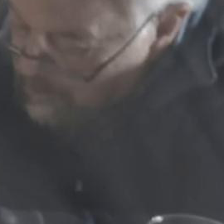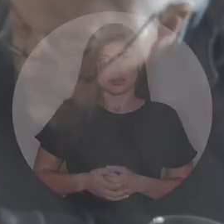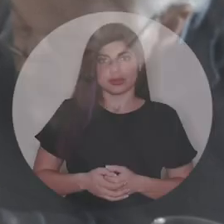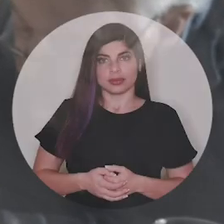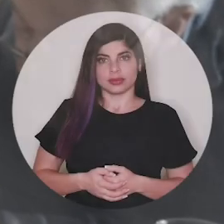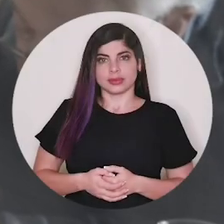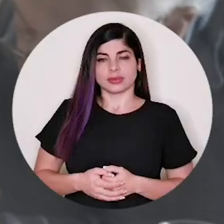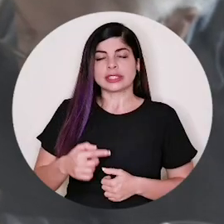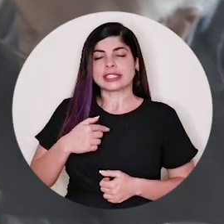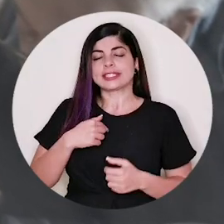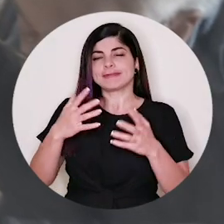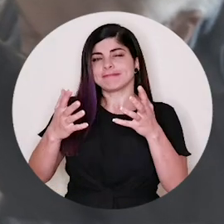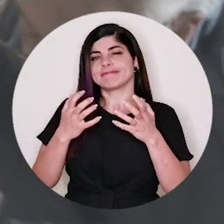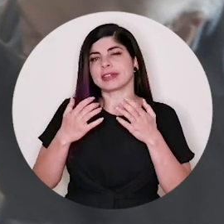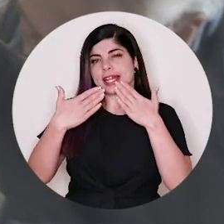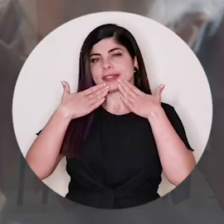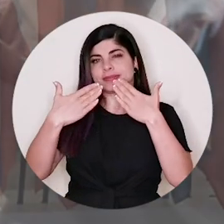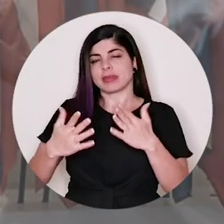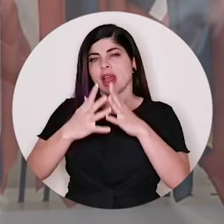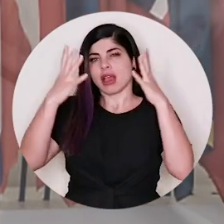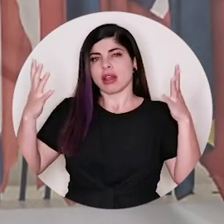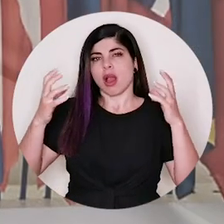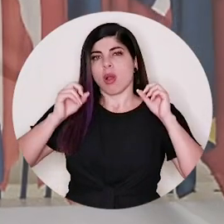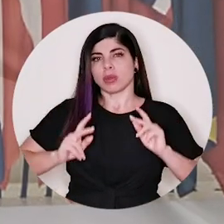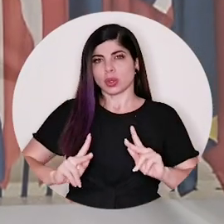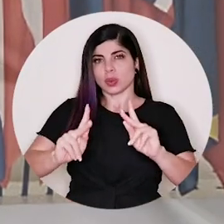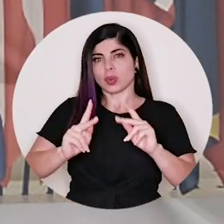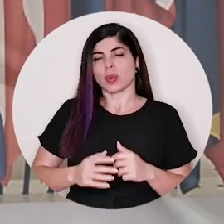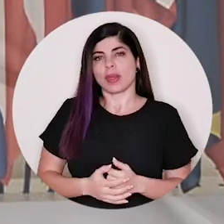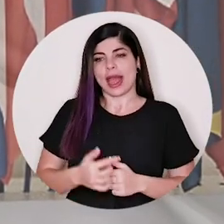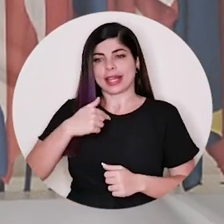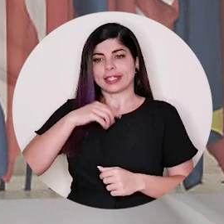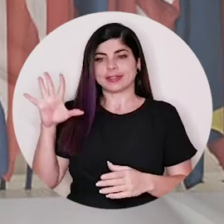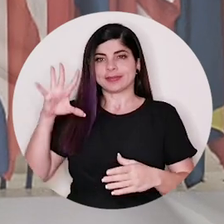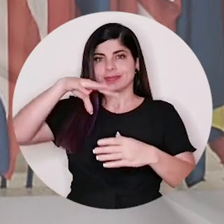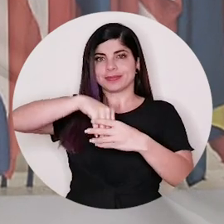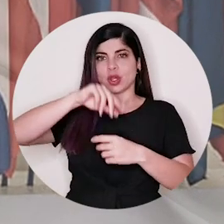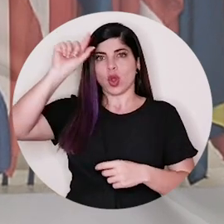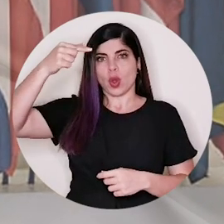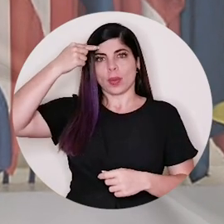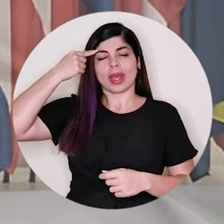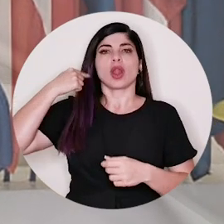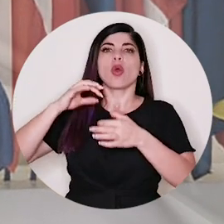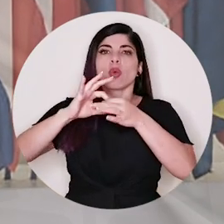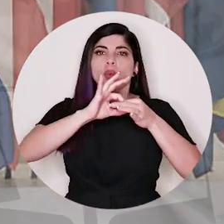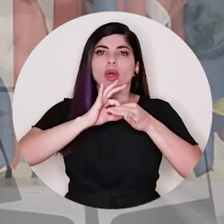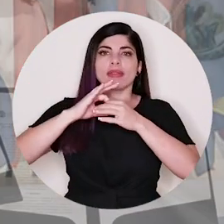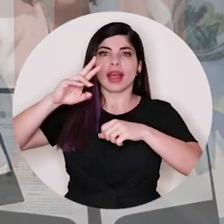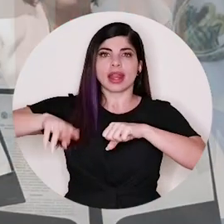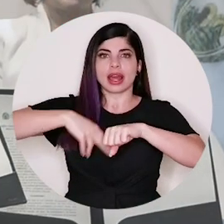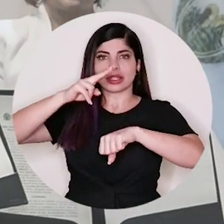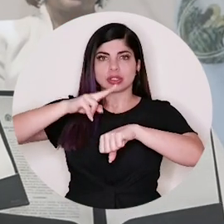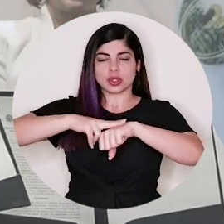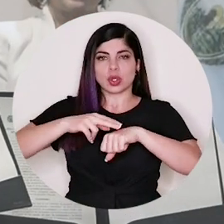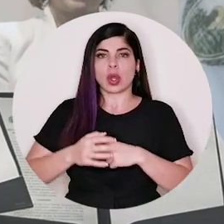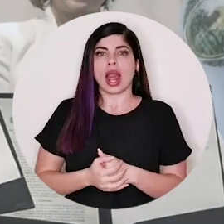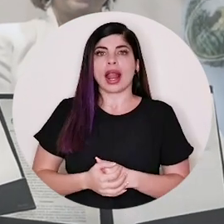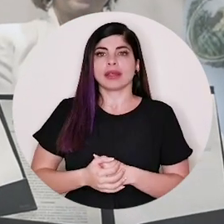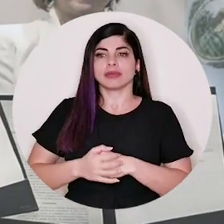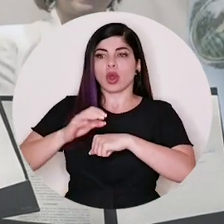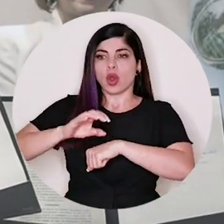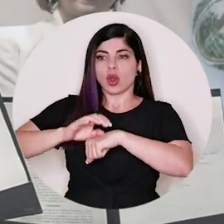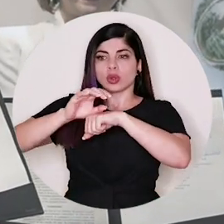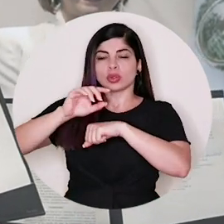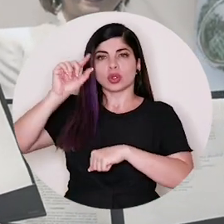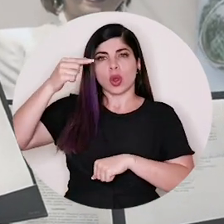Quisiera agradecer la gran oportunidad de ser parte de este Gobierno de Unidad Nacional. Creo que ha sido un Consejo